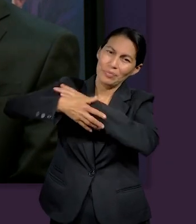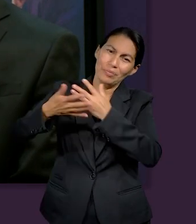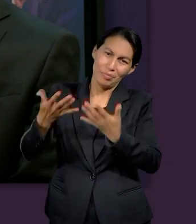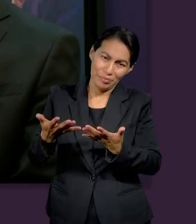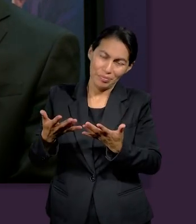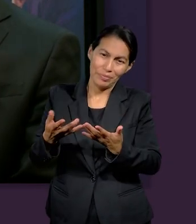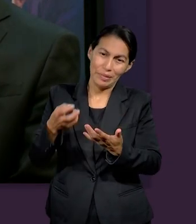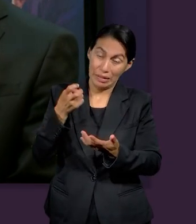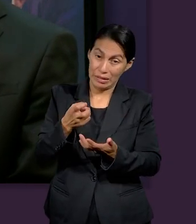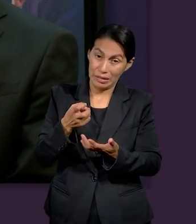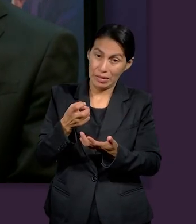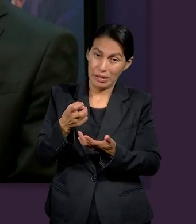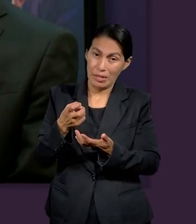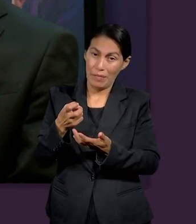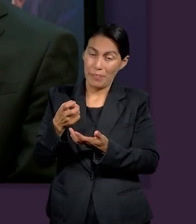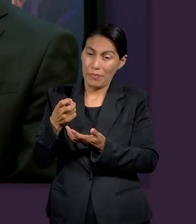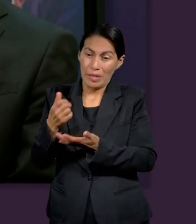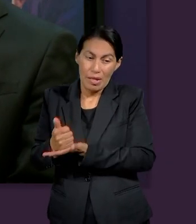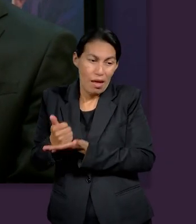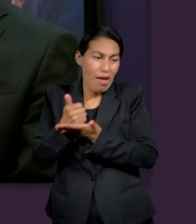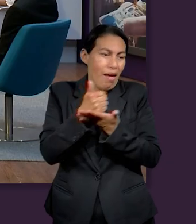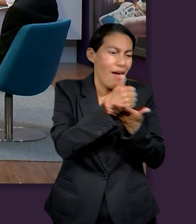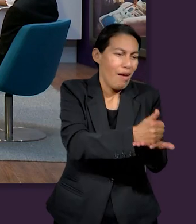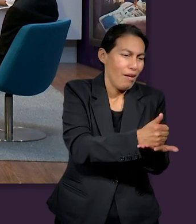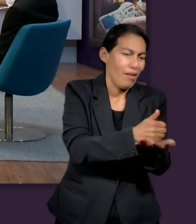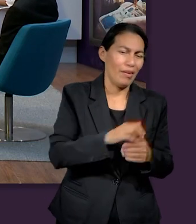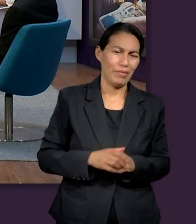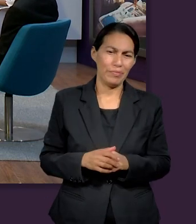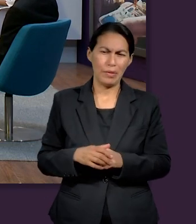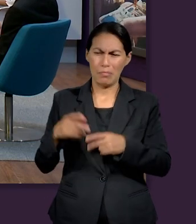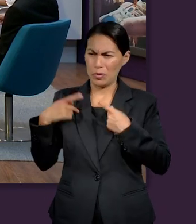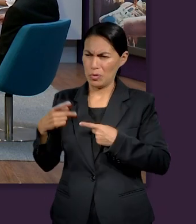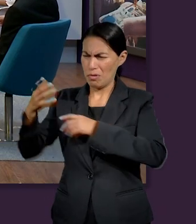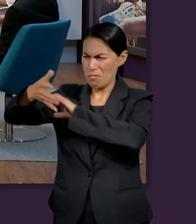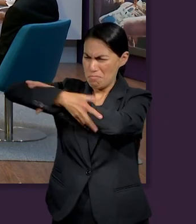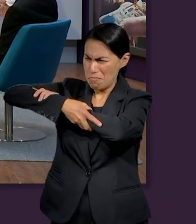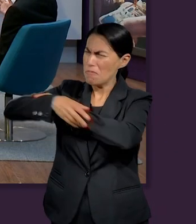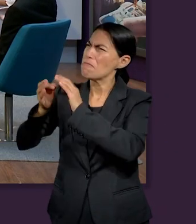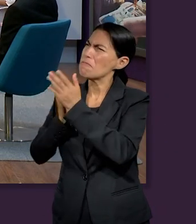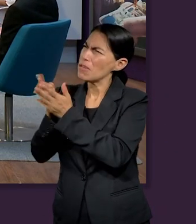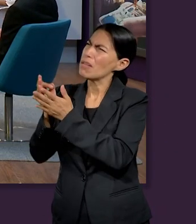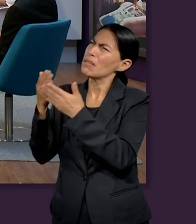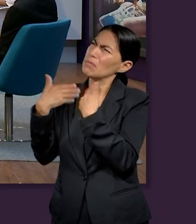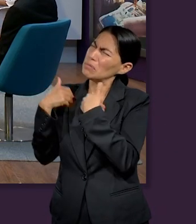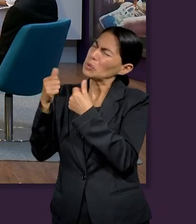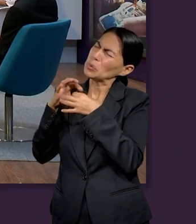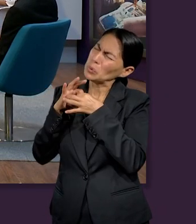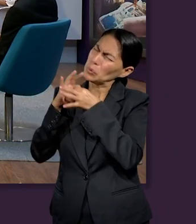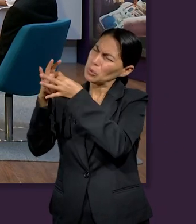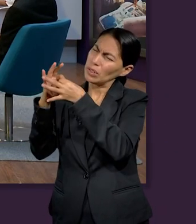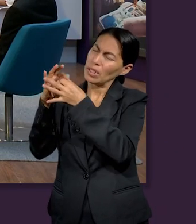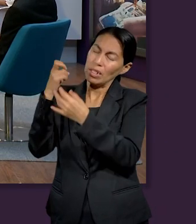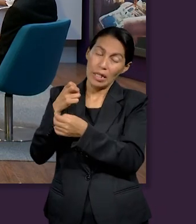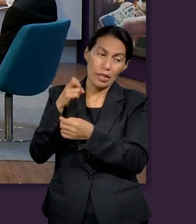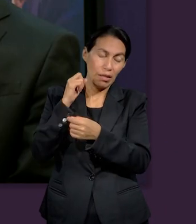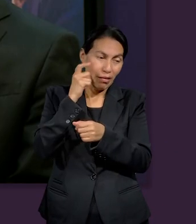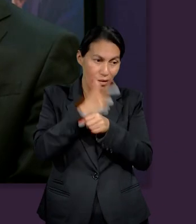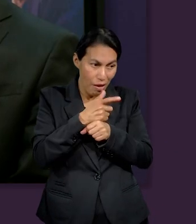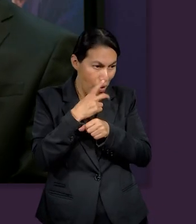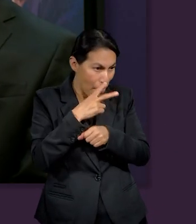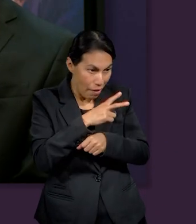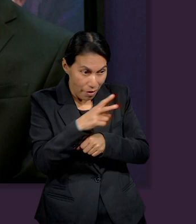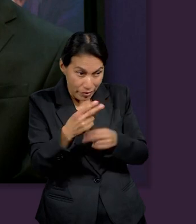con Cristo Jesús va a ayudar a su prójimo va a atender a los necesitados va a